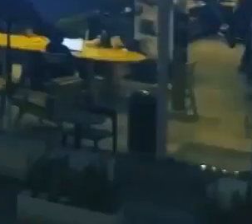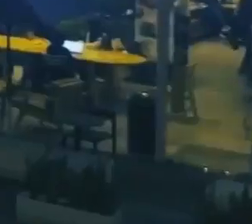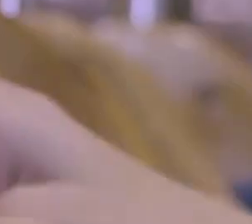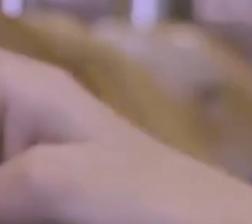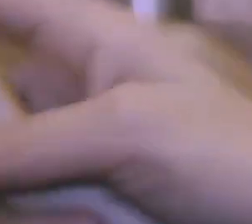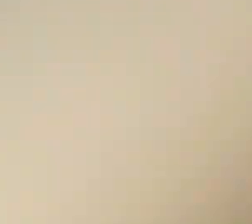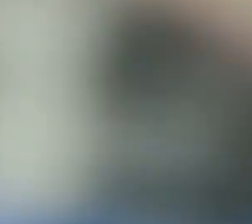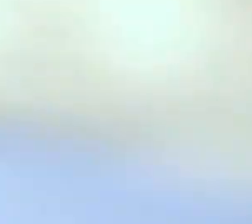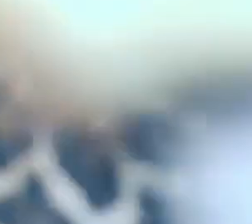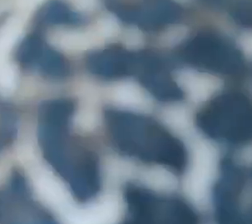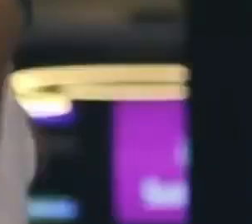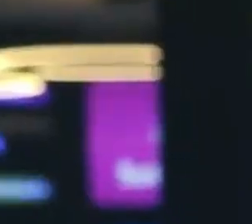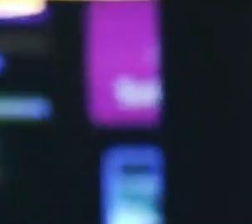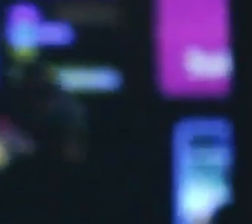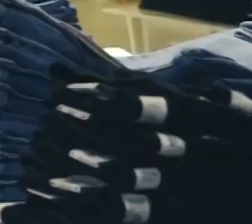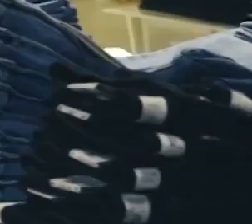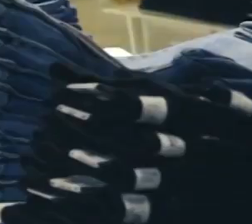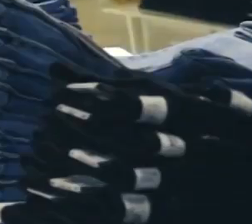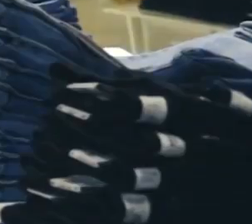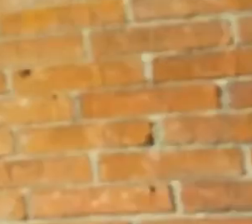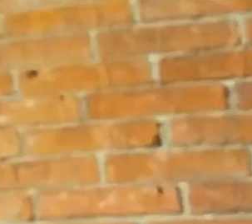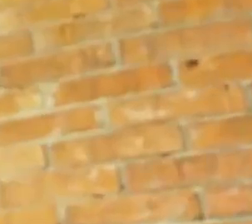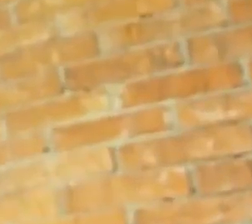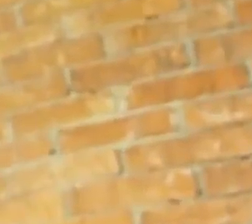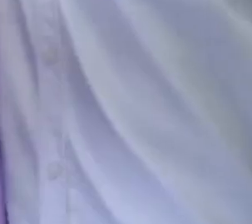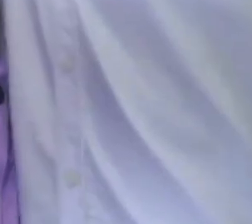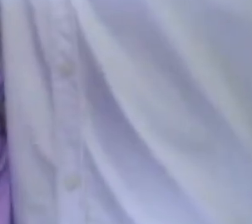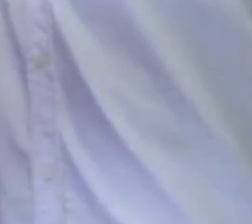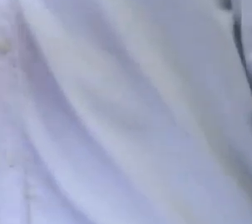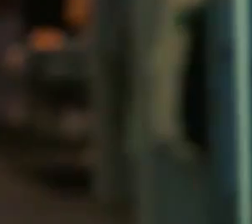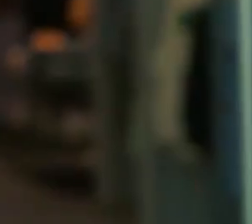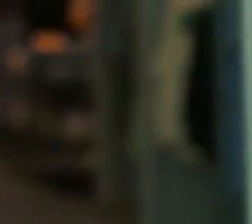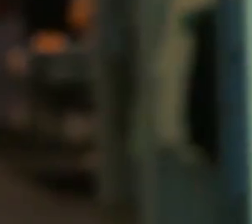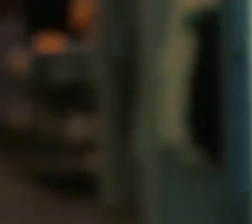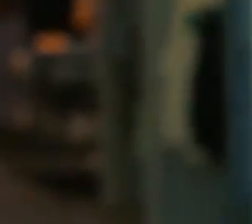presentó Montevideo Shopping siempre contigo